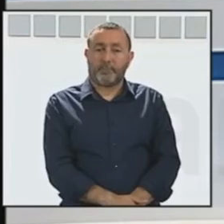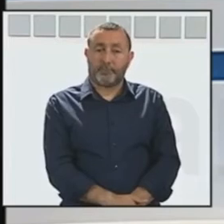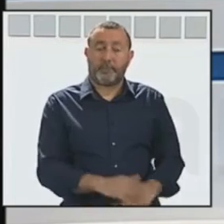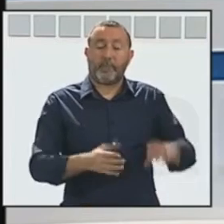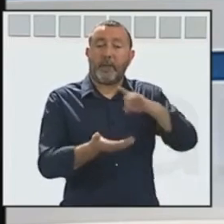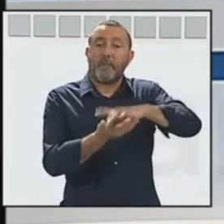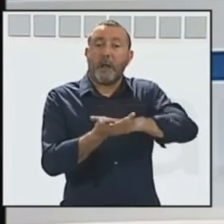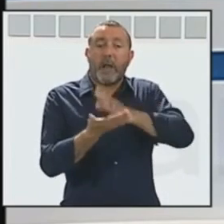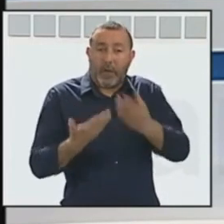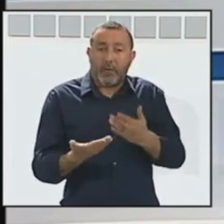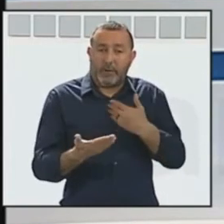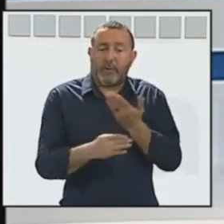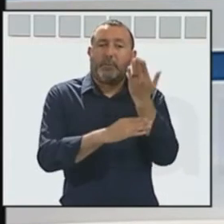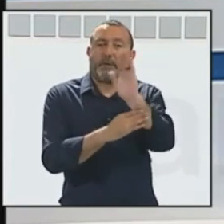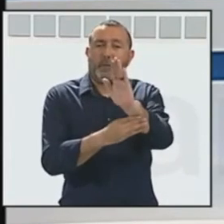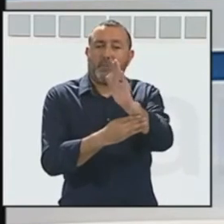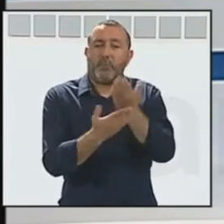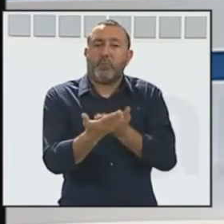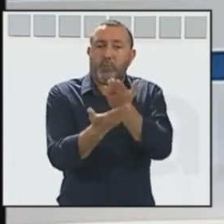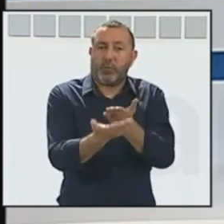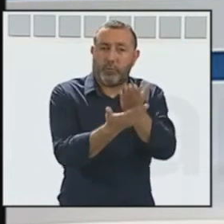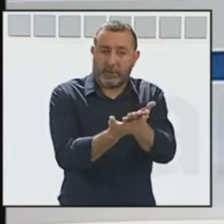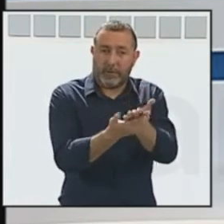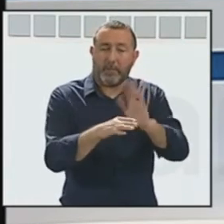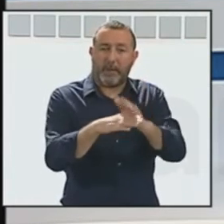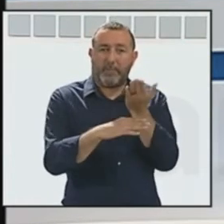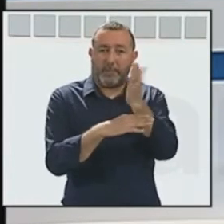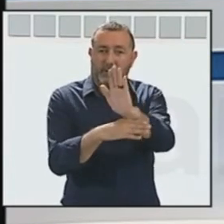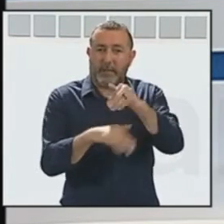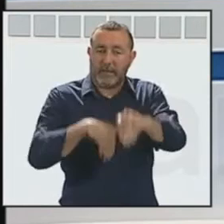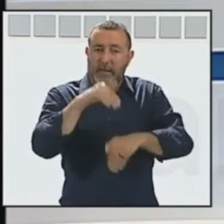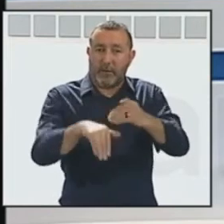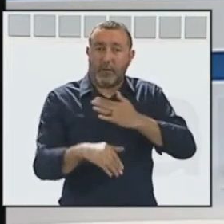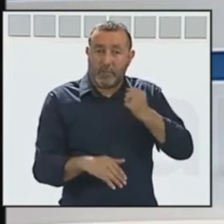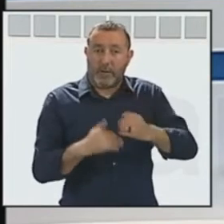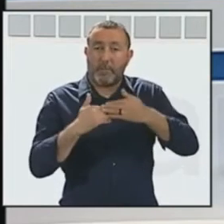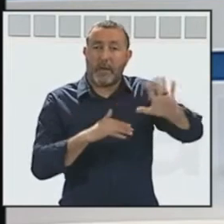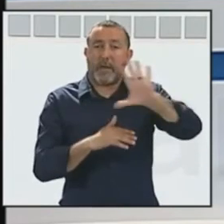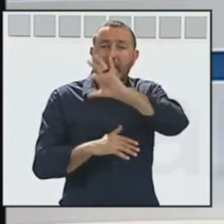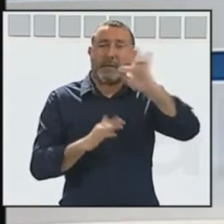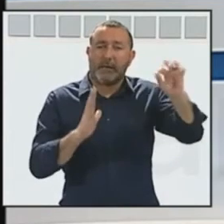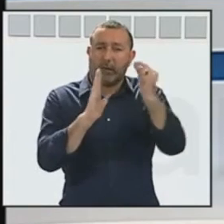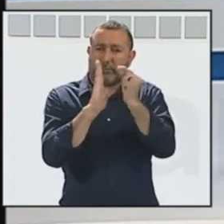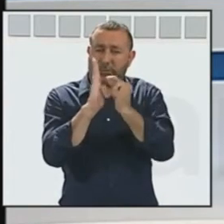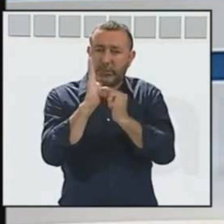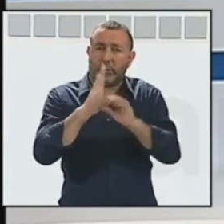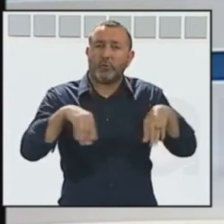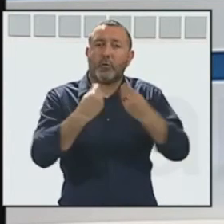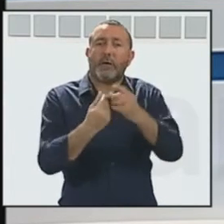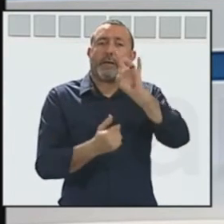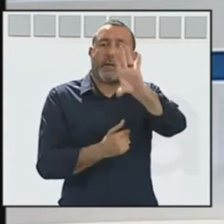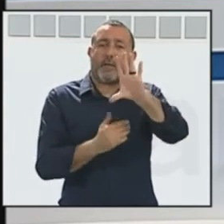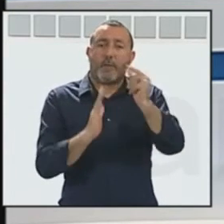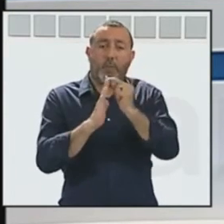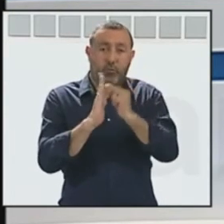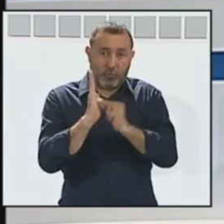Y Málaga ahora ha presentado las propuestas con las que concurrirá a las elecciones municipales. Más de 500 medidas concentradas en 15 puntos